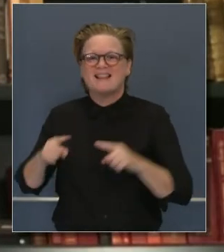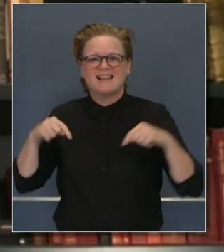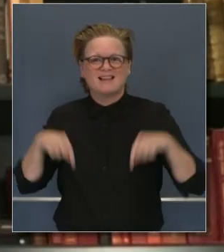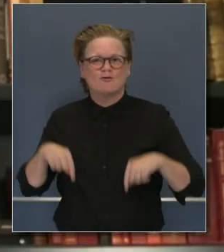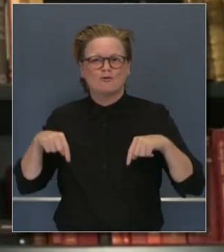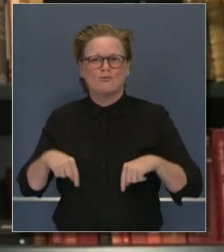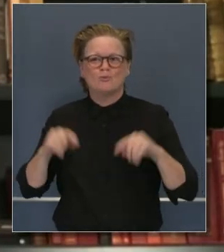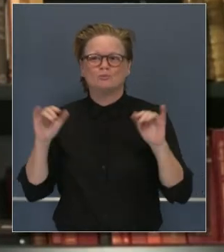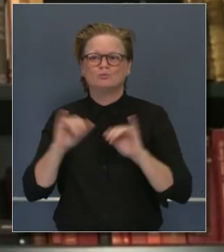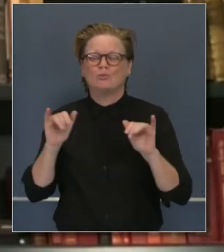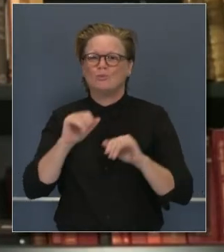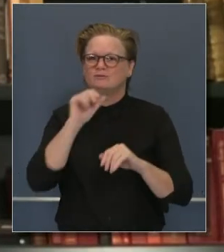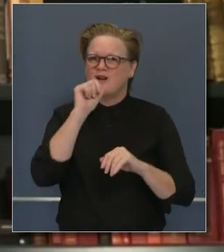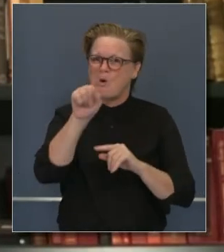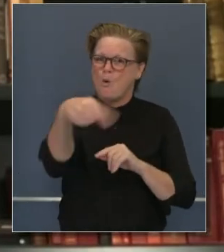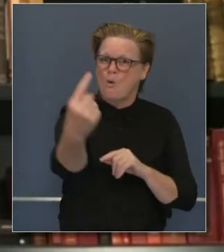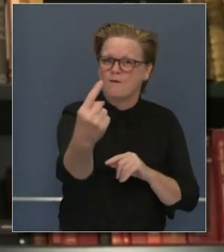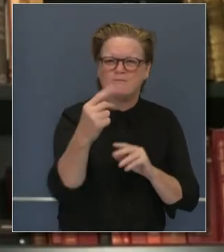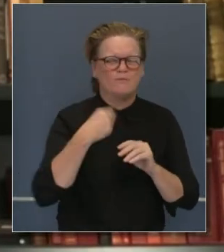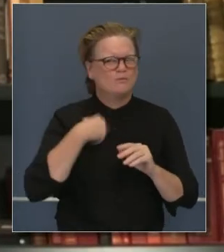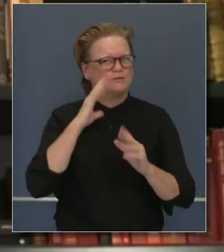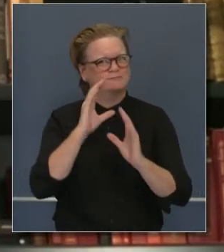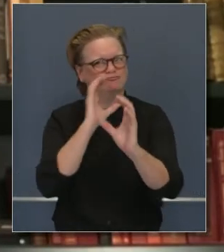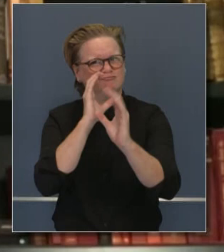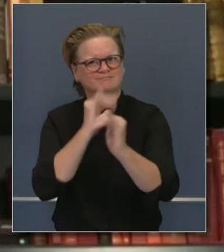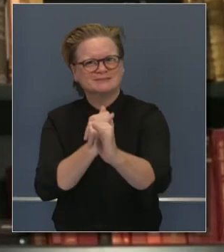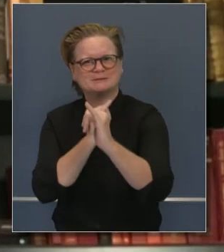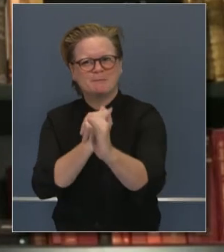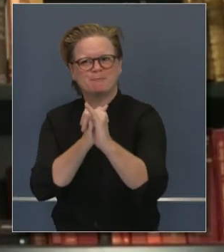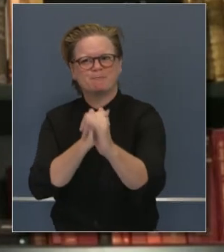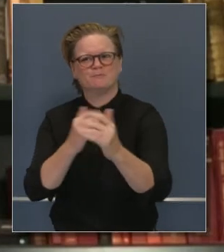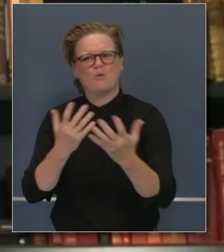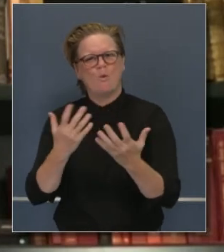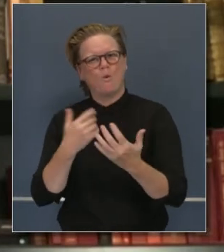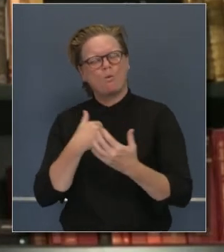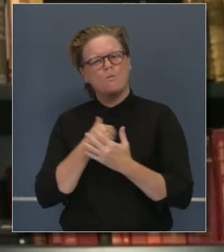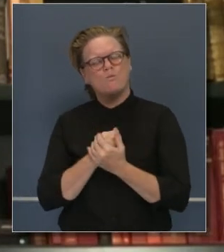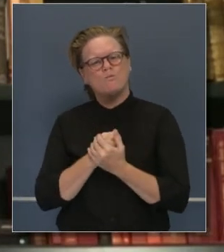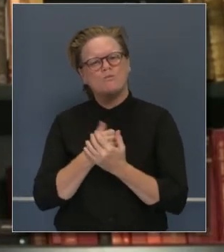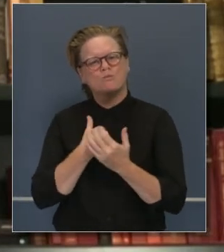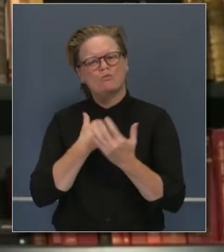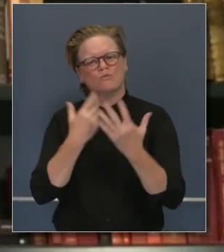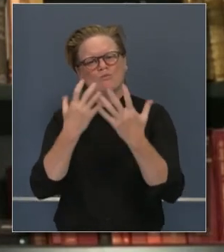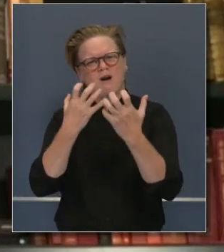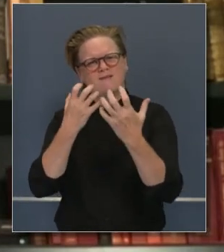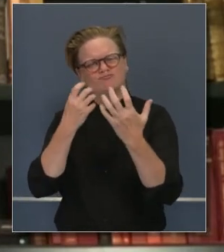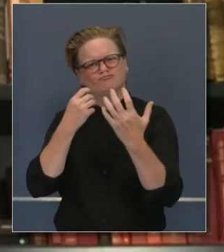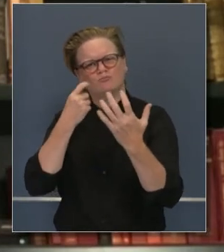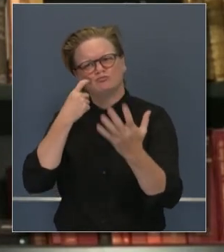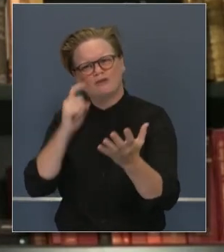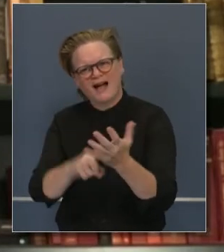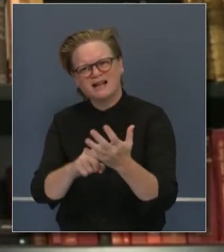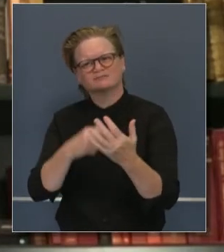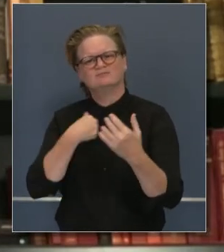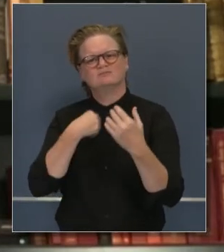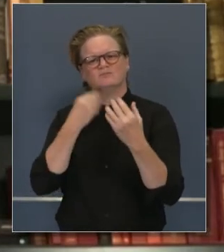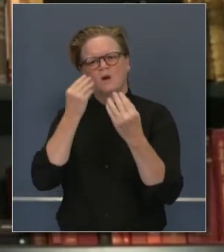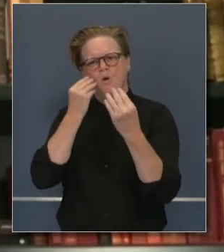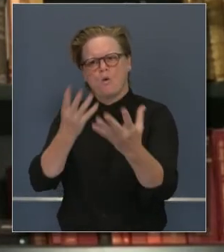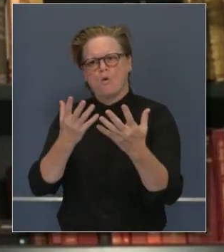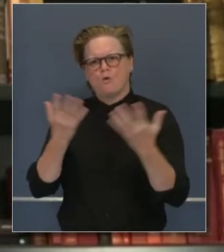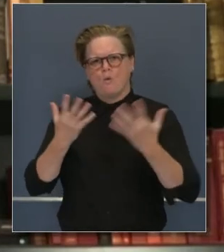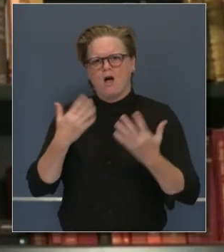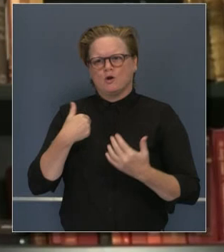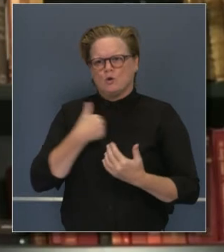haciendo y logrando y hacia dónde nos dirigimos. Quiero reconocer a aquellos que han indagado sobre cuál es nuestra